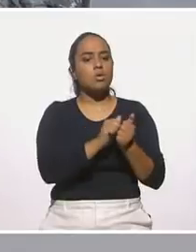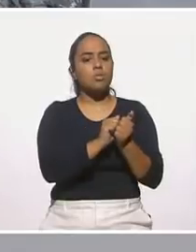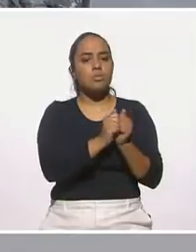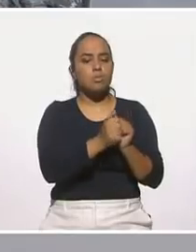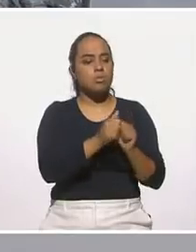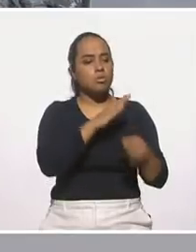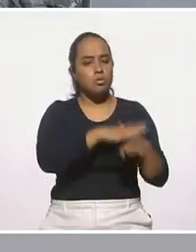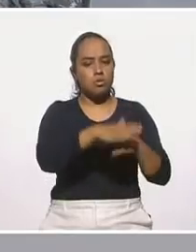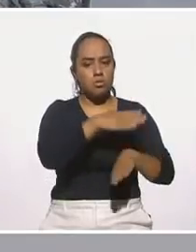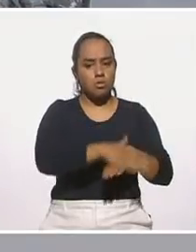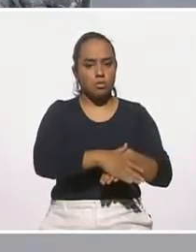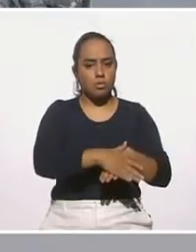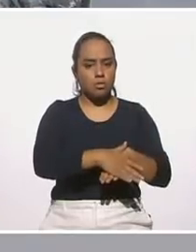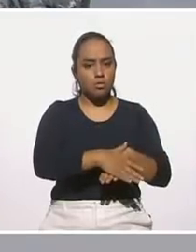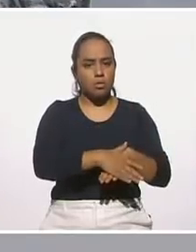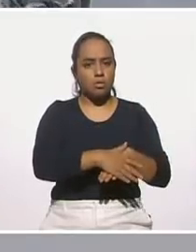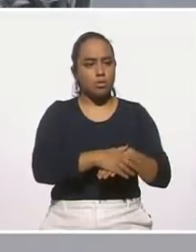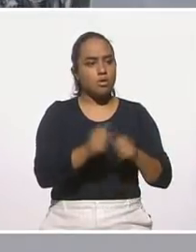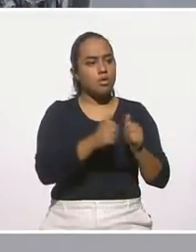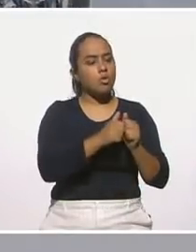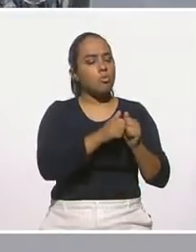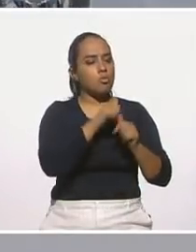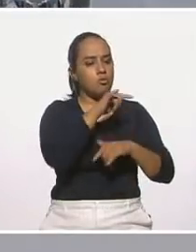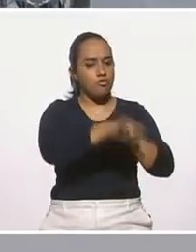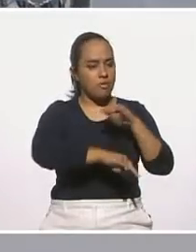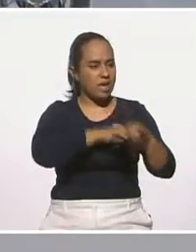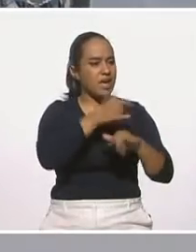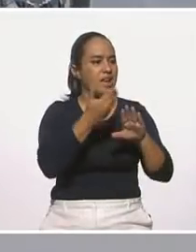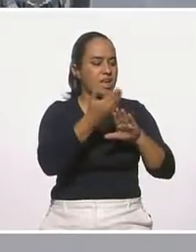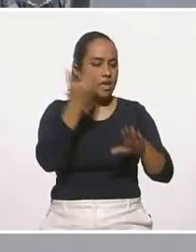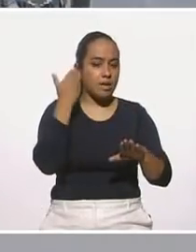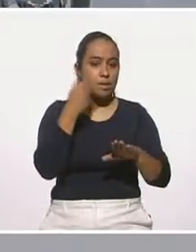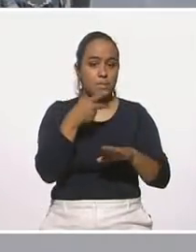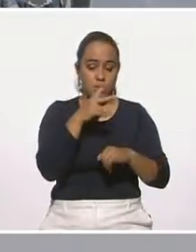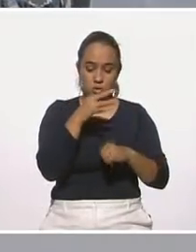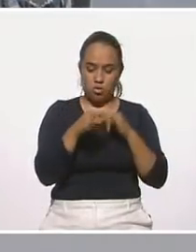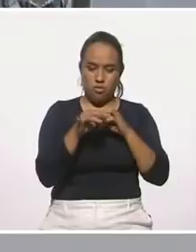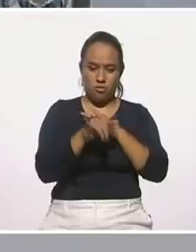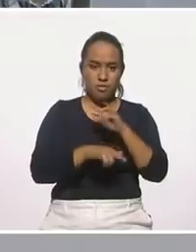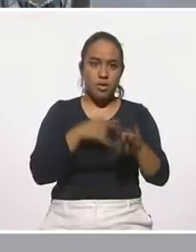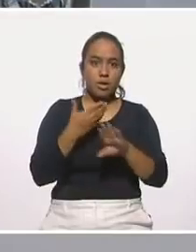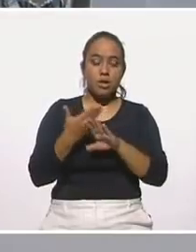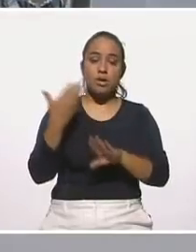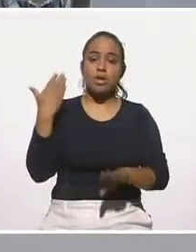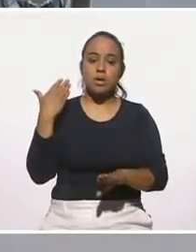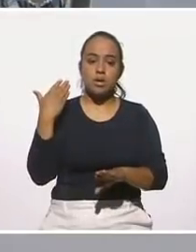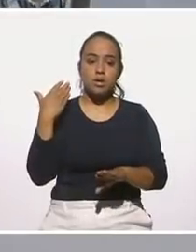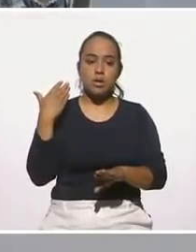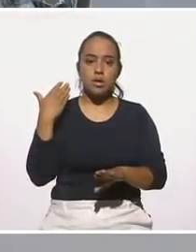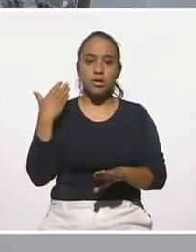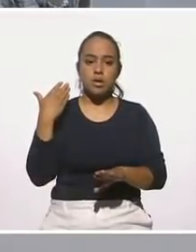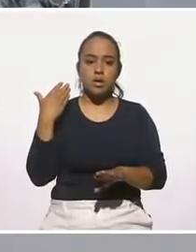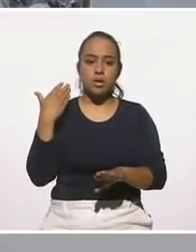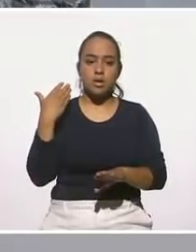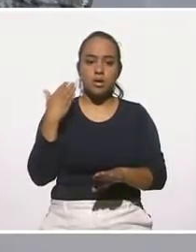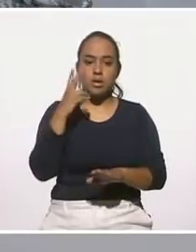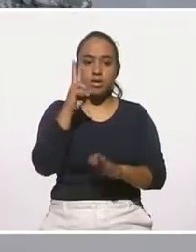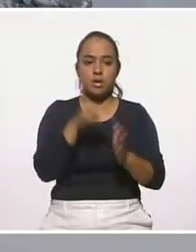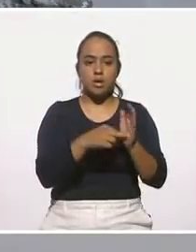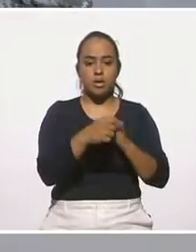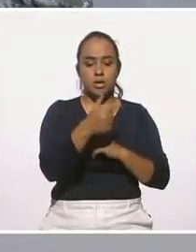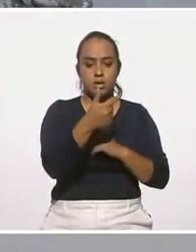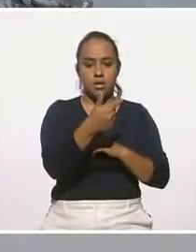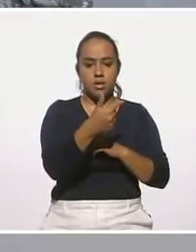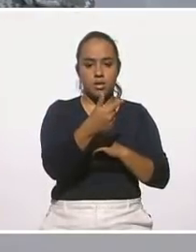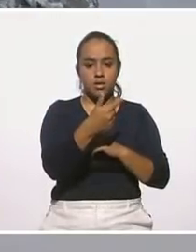producción nopal y a consumo a través de esas ferias. La última feria fue en 2007